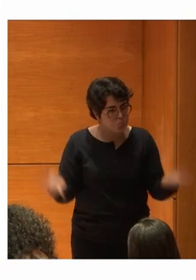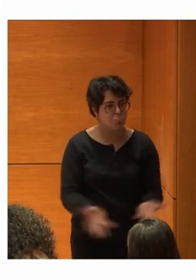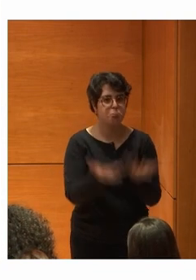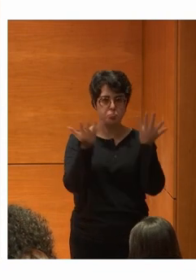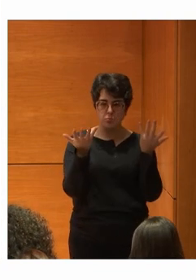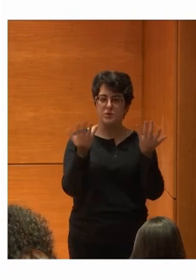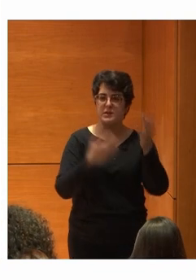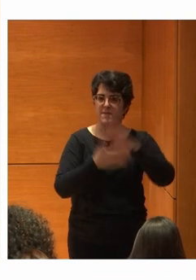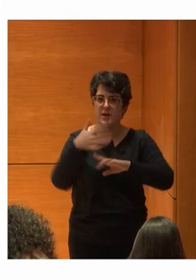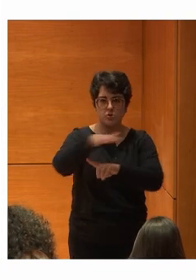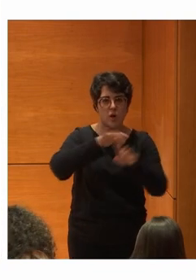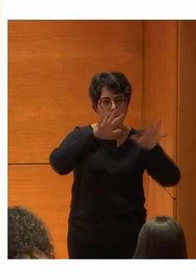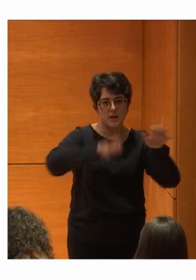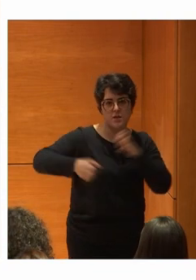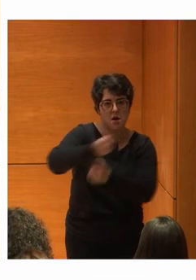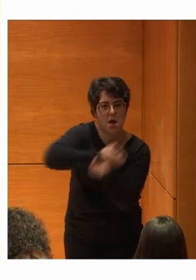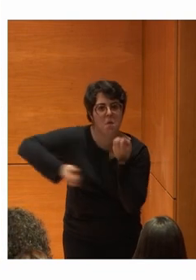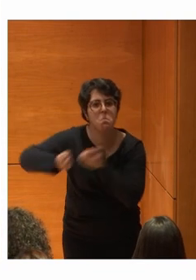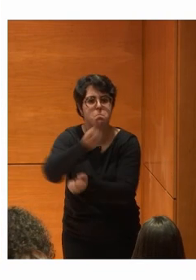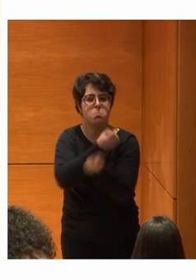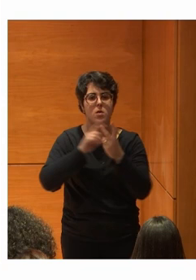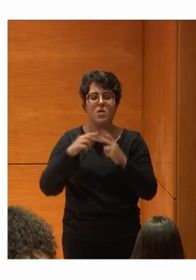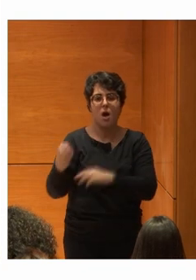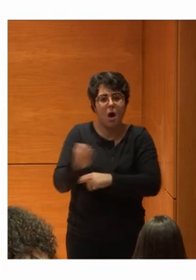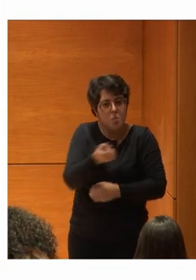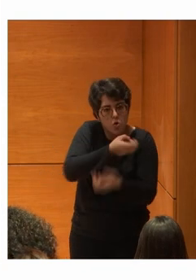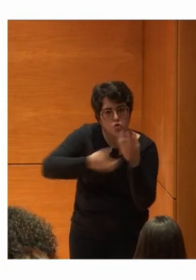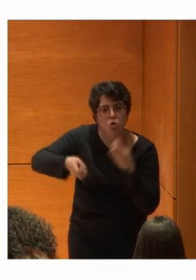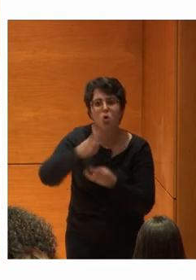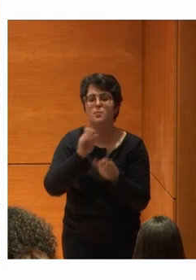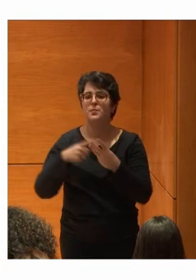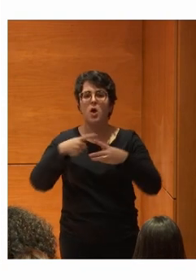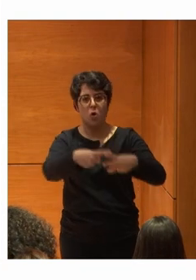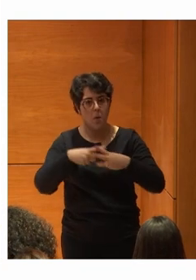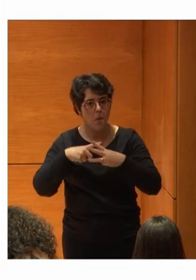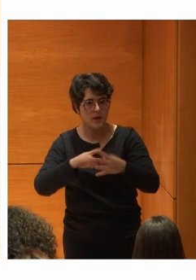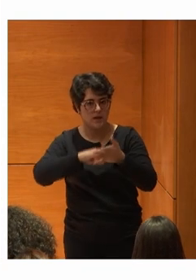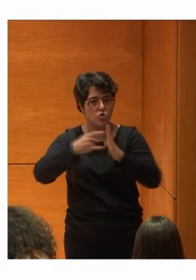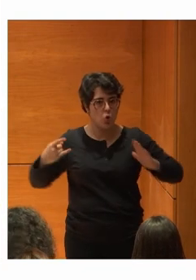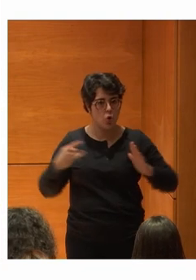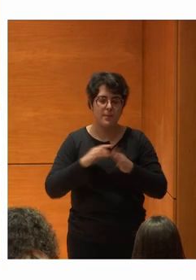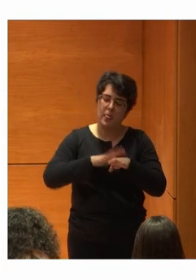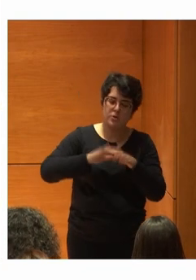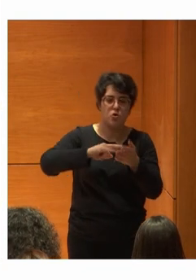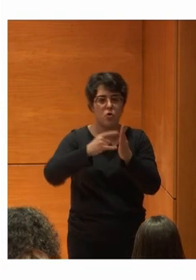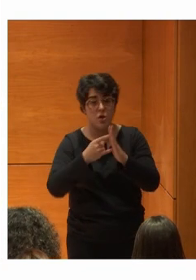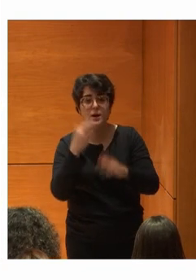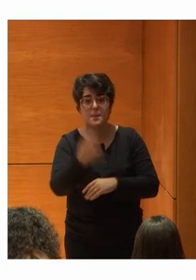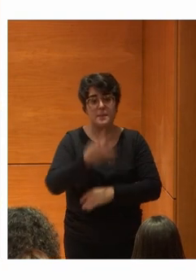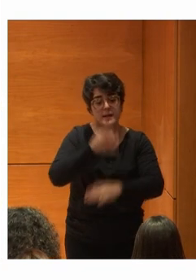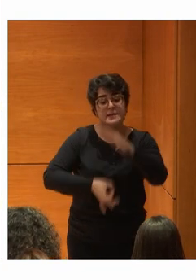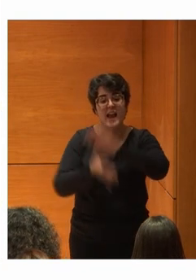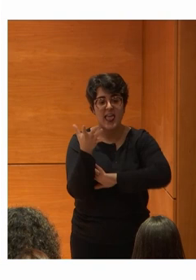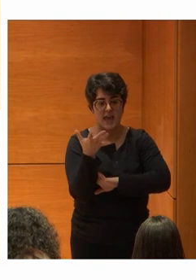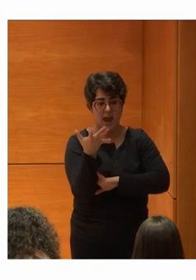ecosistema De aprendizaje mutuo De apoyo mutuo De compartir Soluciones Y de generar